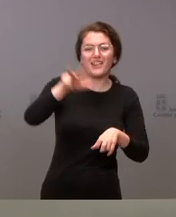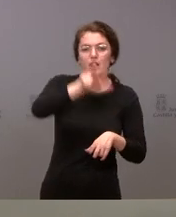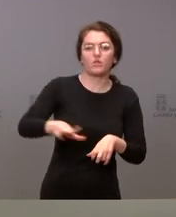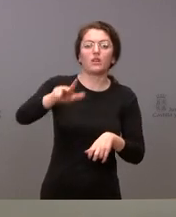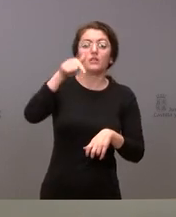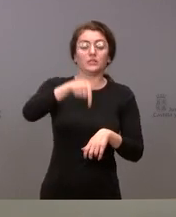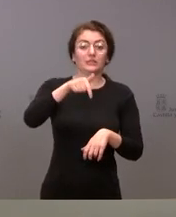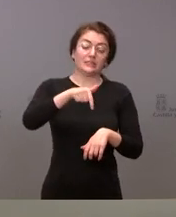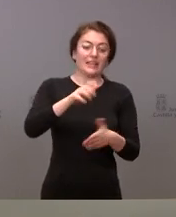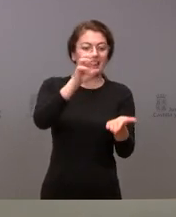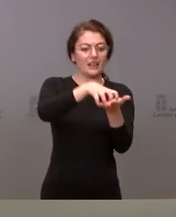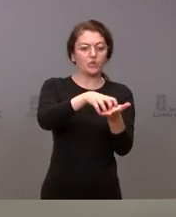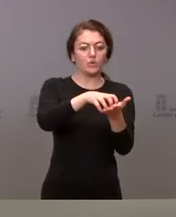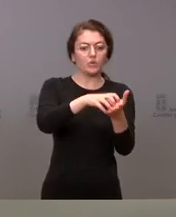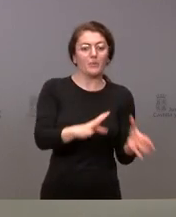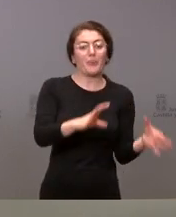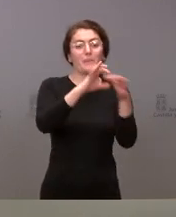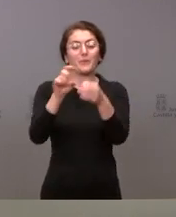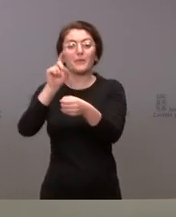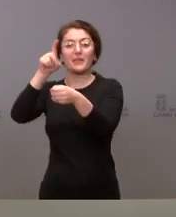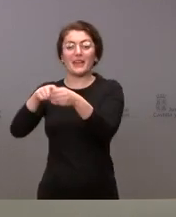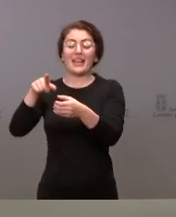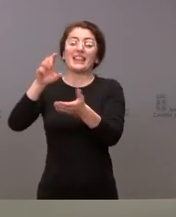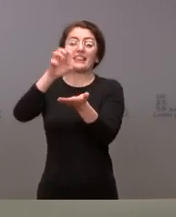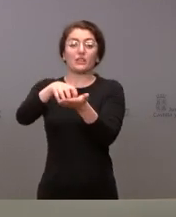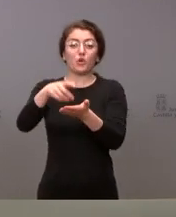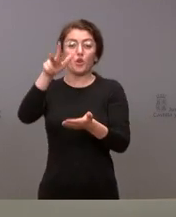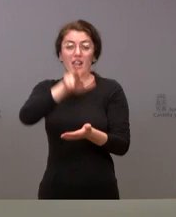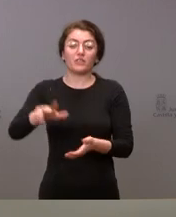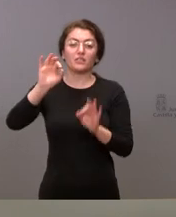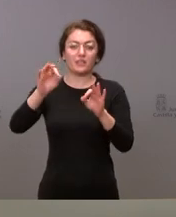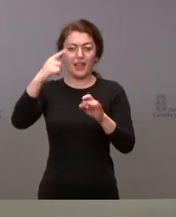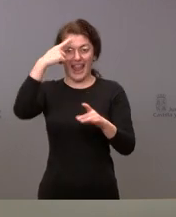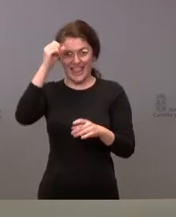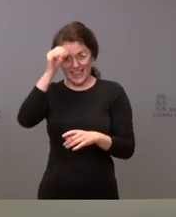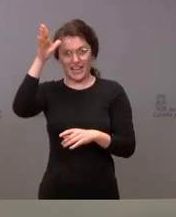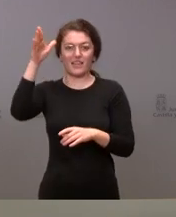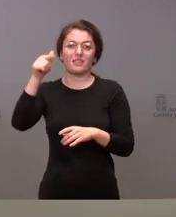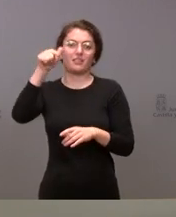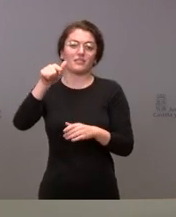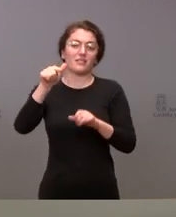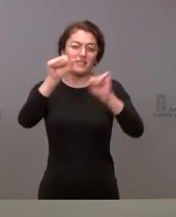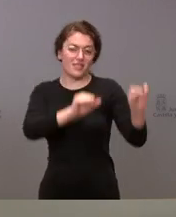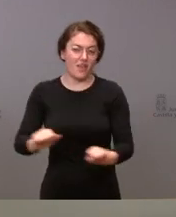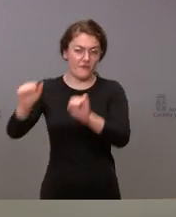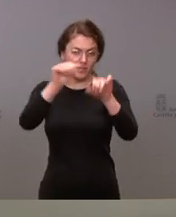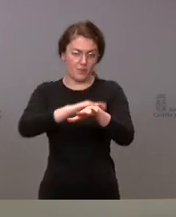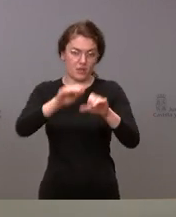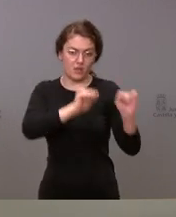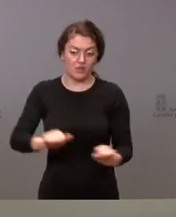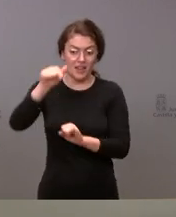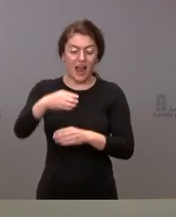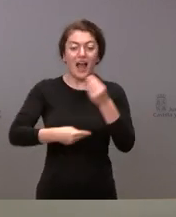centro está escrito al Centro Nacional de Inteligencia del Ministerio de Defensa y se va a encargar de desarrollar las auditorías y